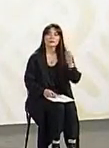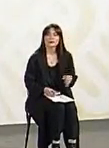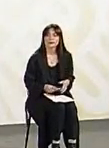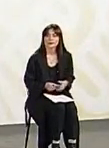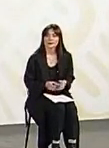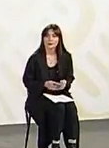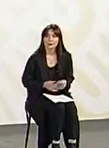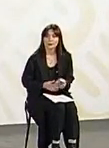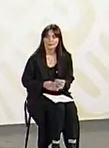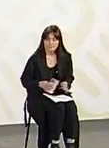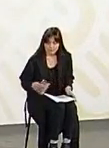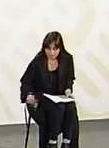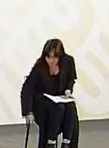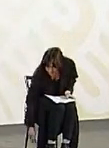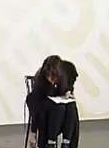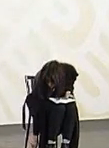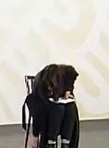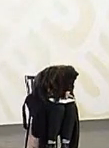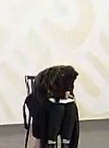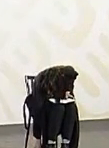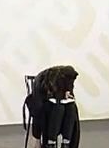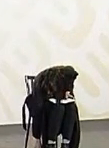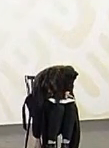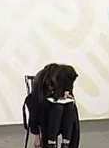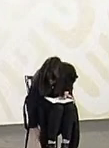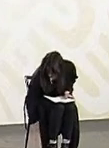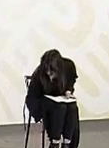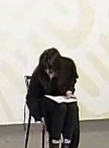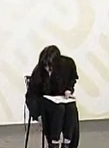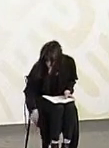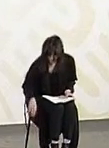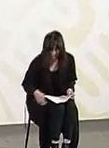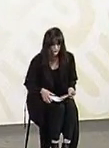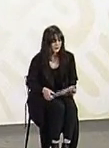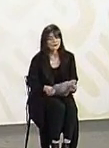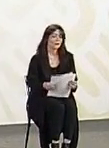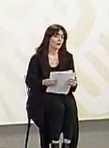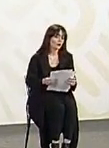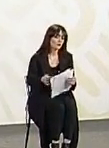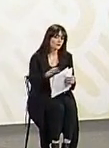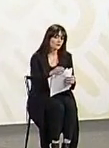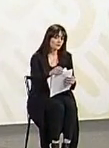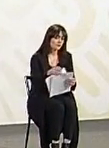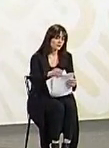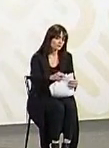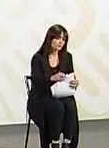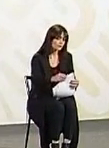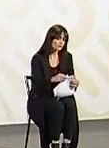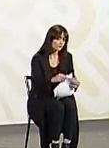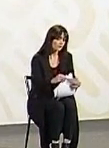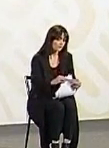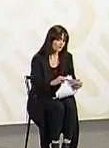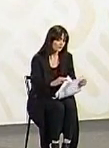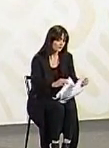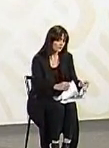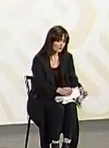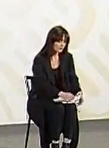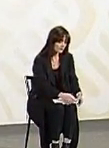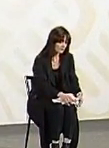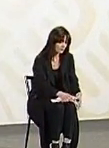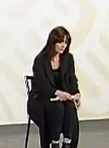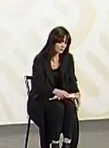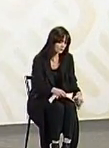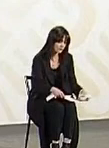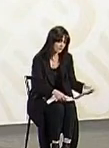Vamos a darle la palabra a Elizabeth García